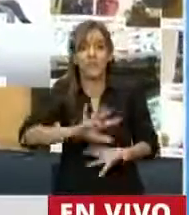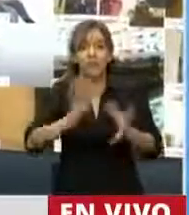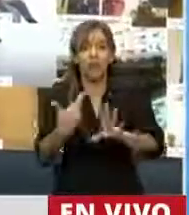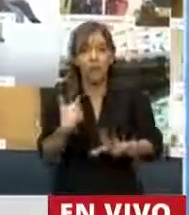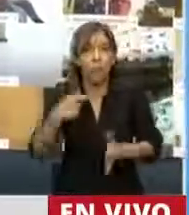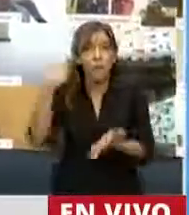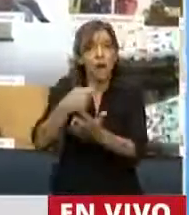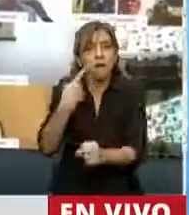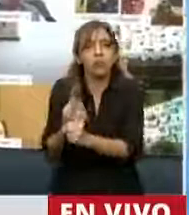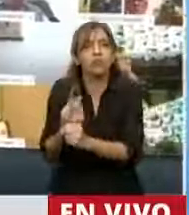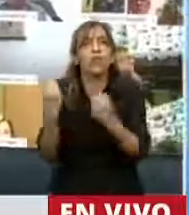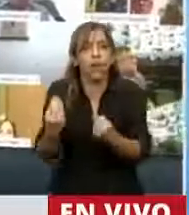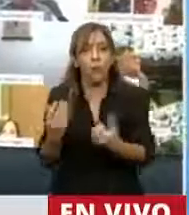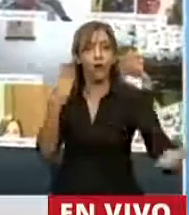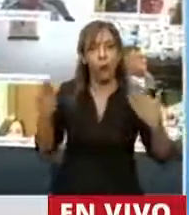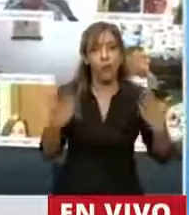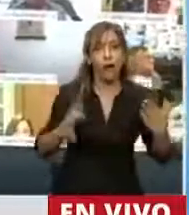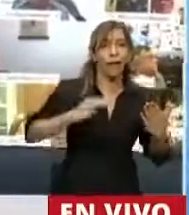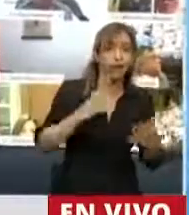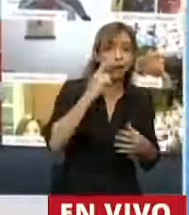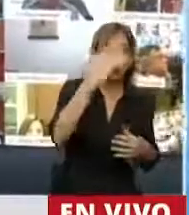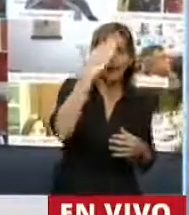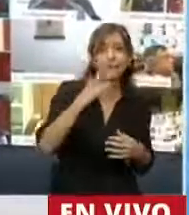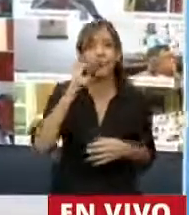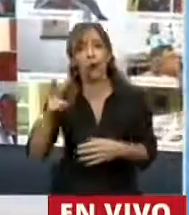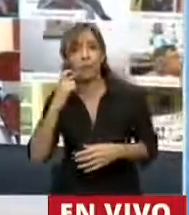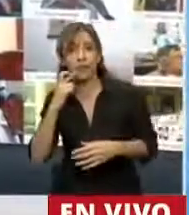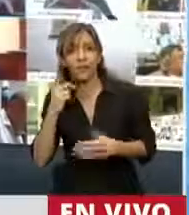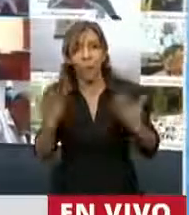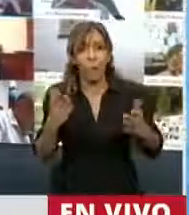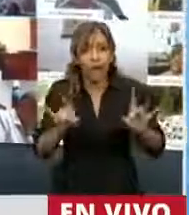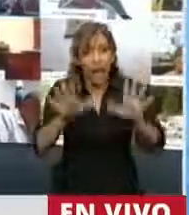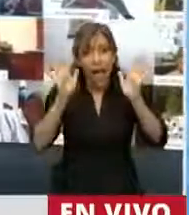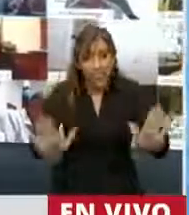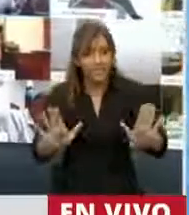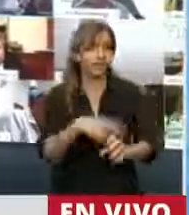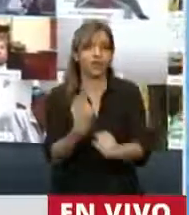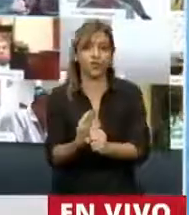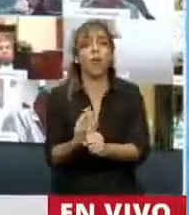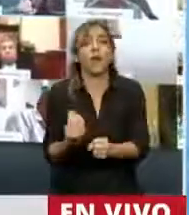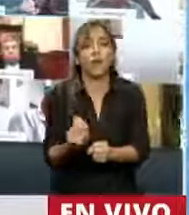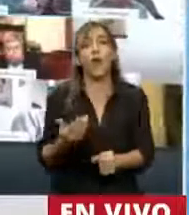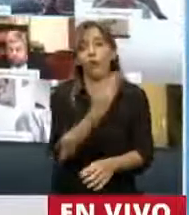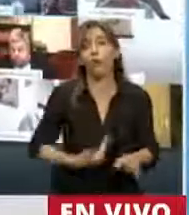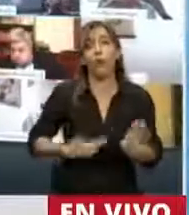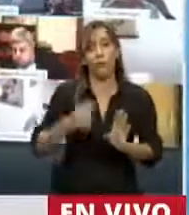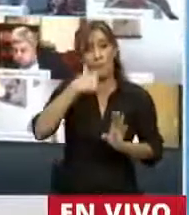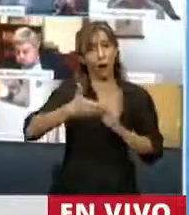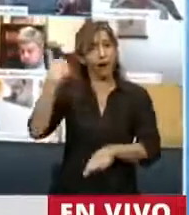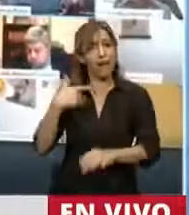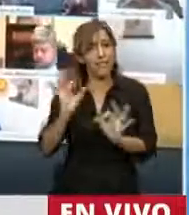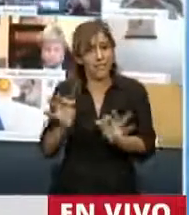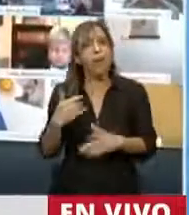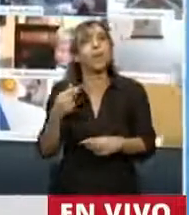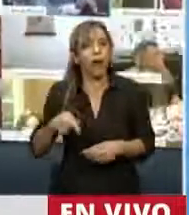el stock de deuda 2015 con el 2019, donde efectivamente se ve que durante el gobierno anterior el stock aumentó, pero